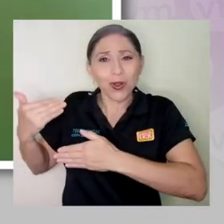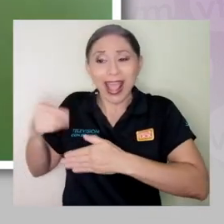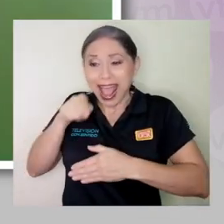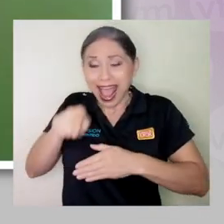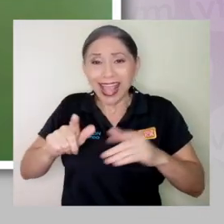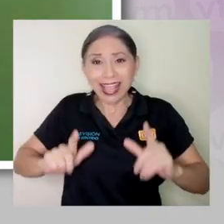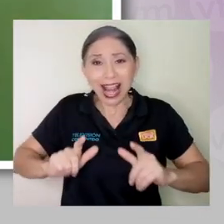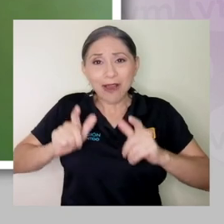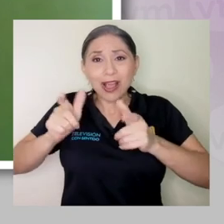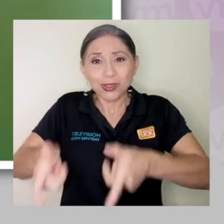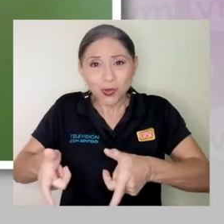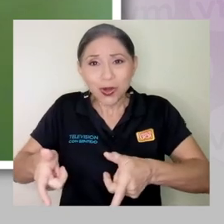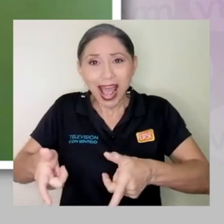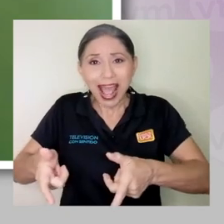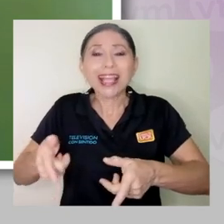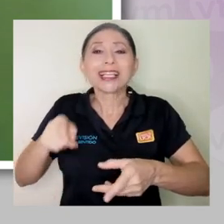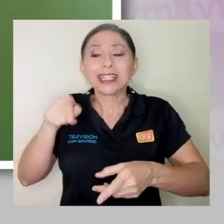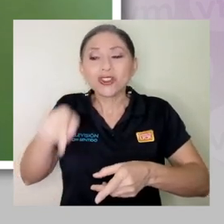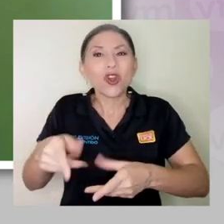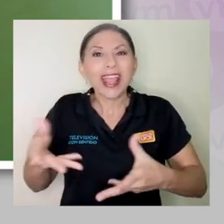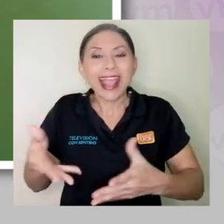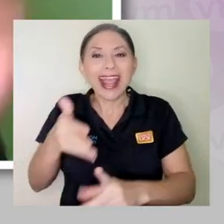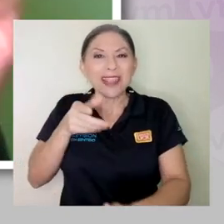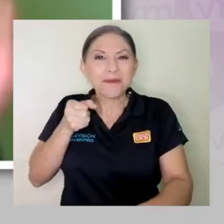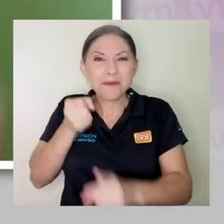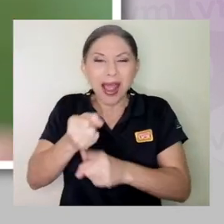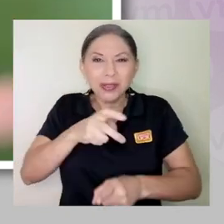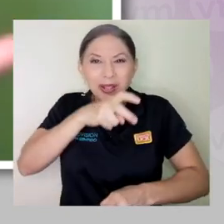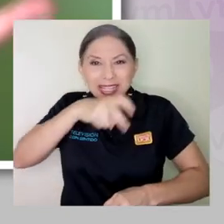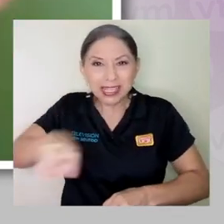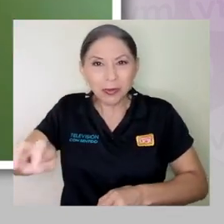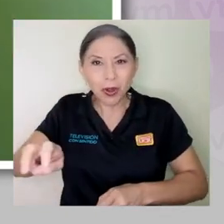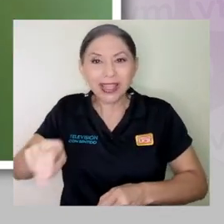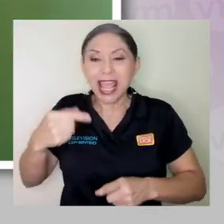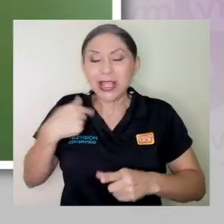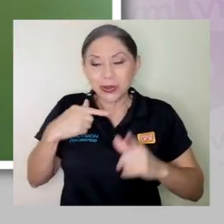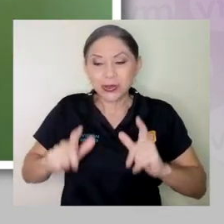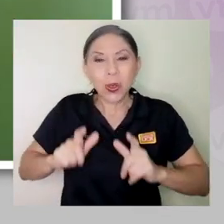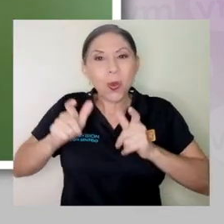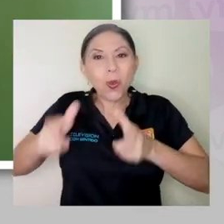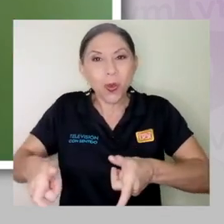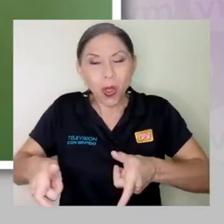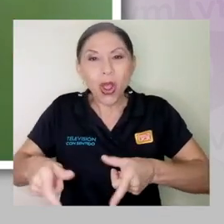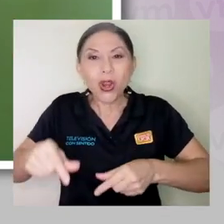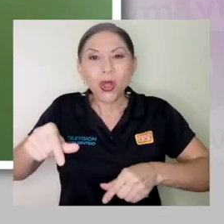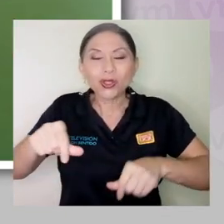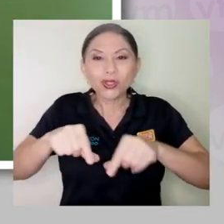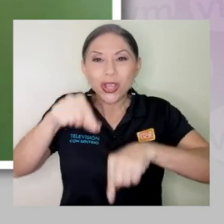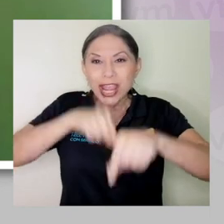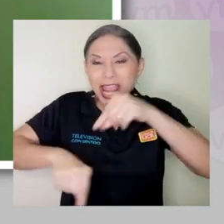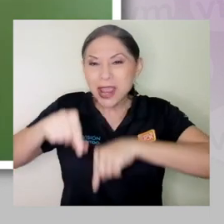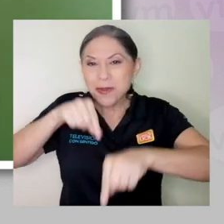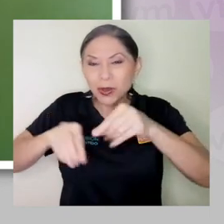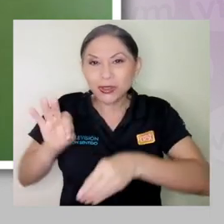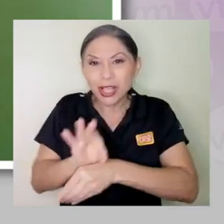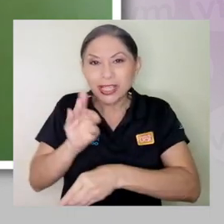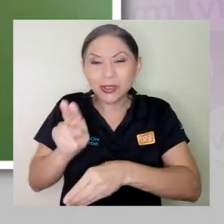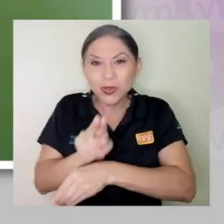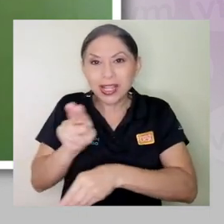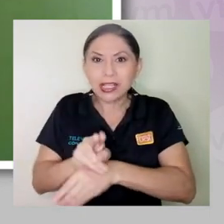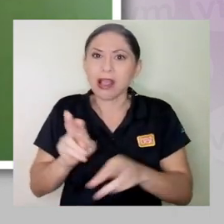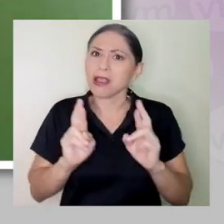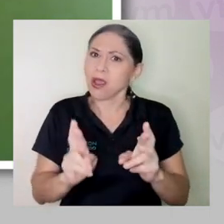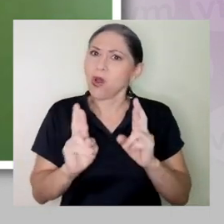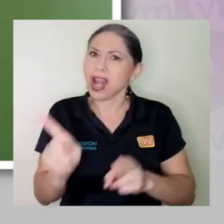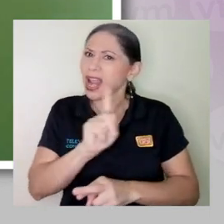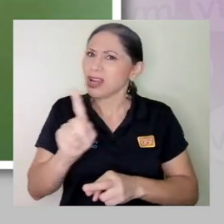transporte. ¿Verdad? Estoy echando a la basura los agroquímicos que se utilizaron, que ojalá no se consuman alimentos con muchos